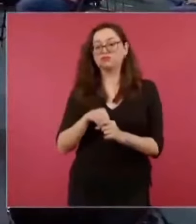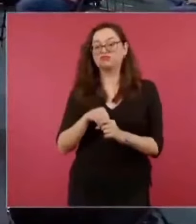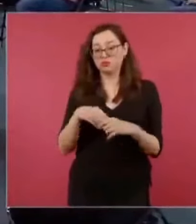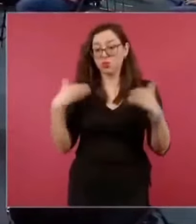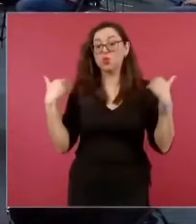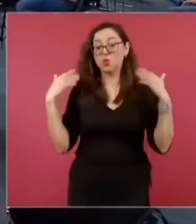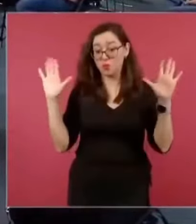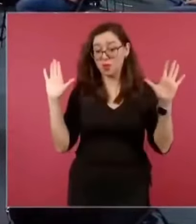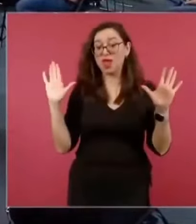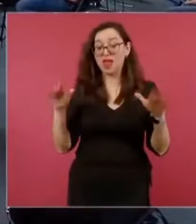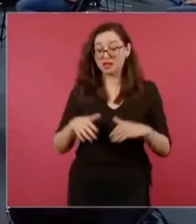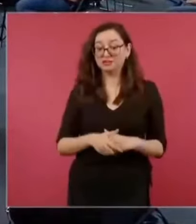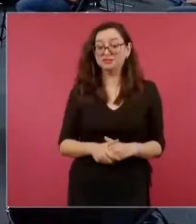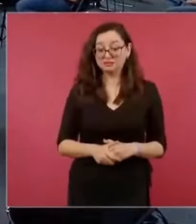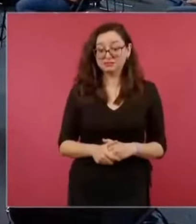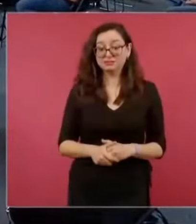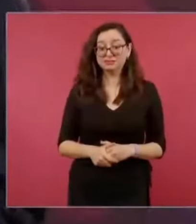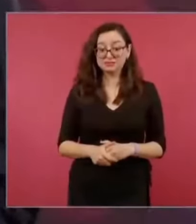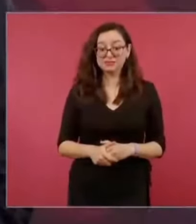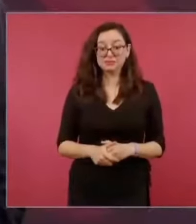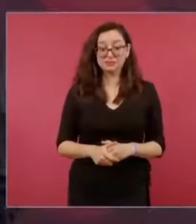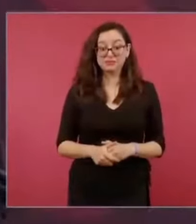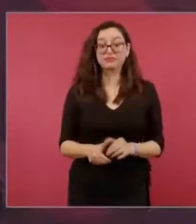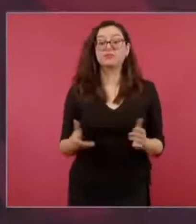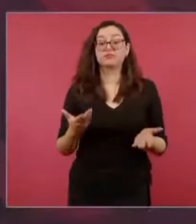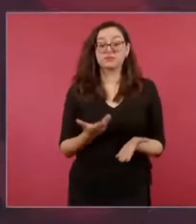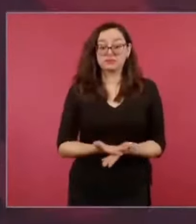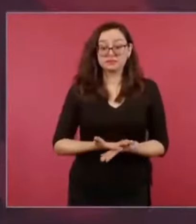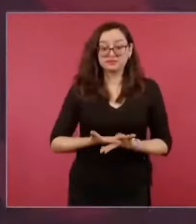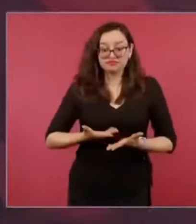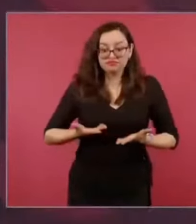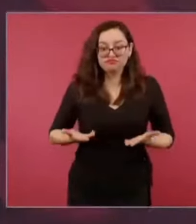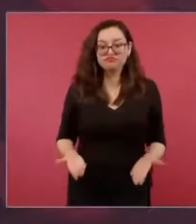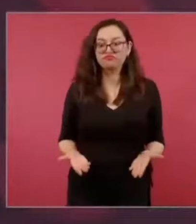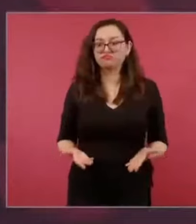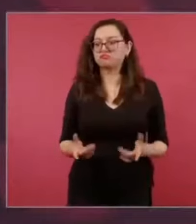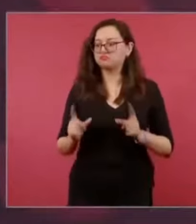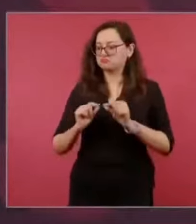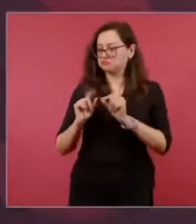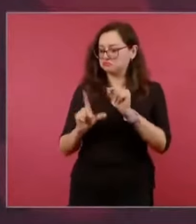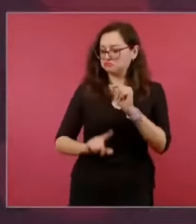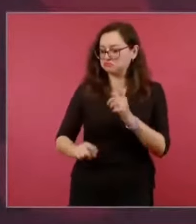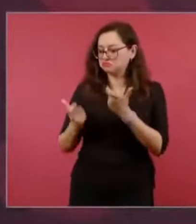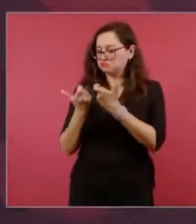Y ahora tenemos nuestra economía fuerte,